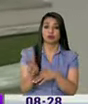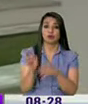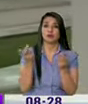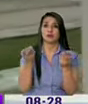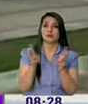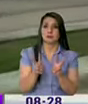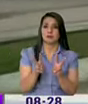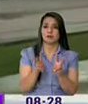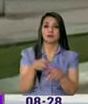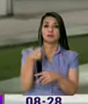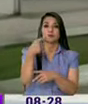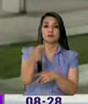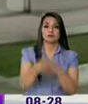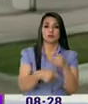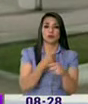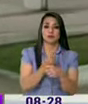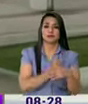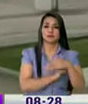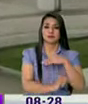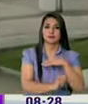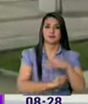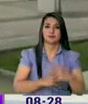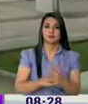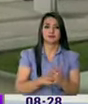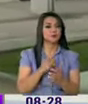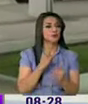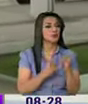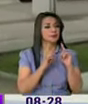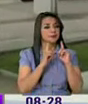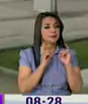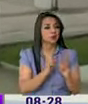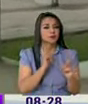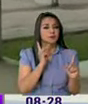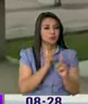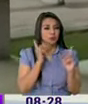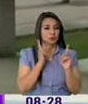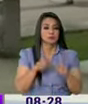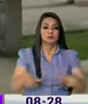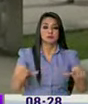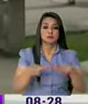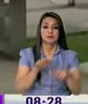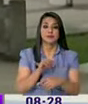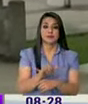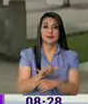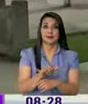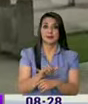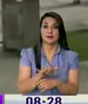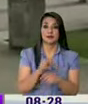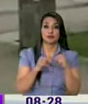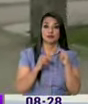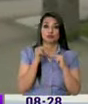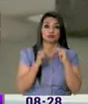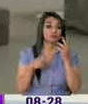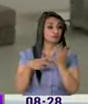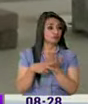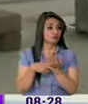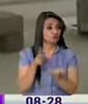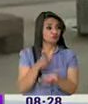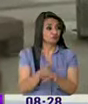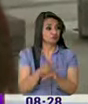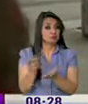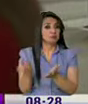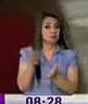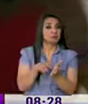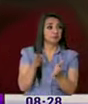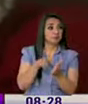desde el próximo año con el sistema metro. Una última puntualización, en el sector de Lallé sí se va a construir una estación para que la